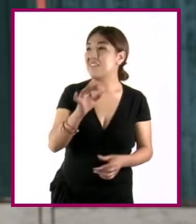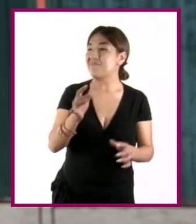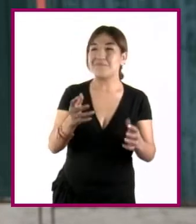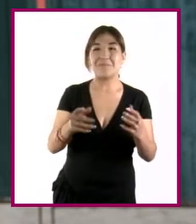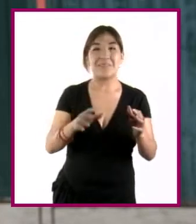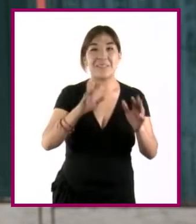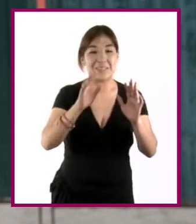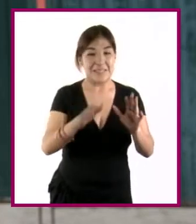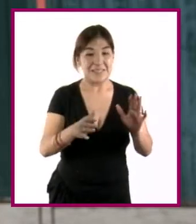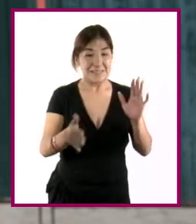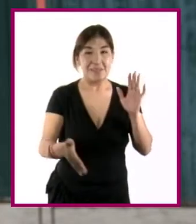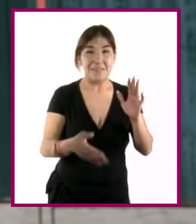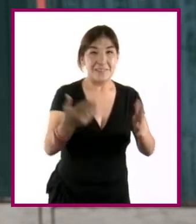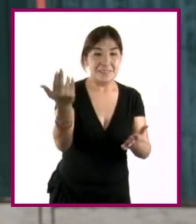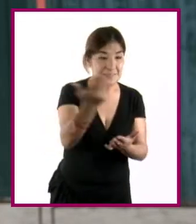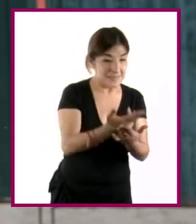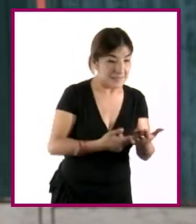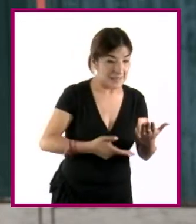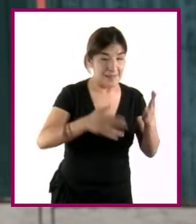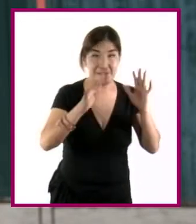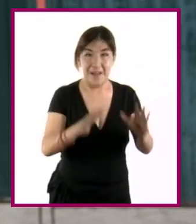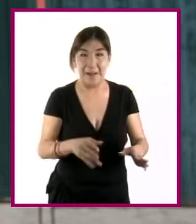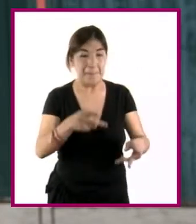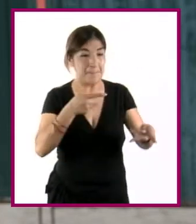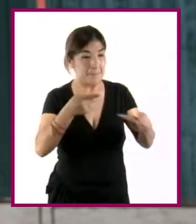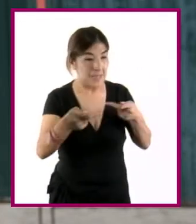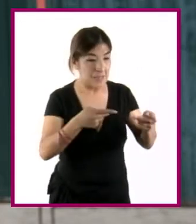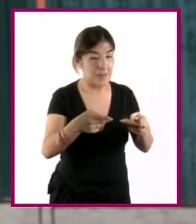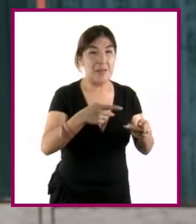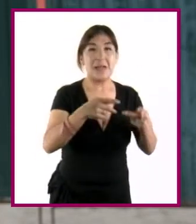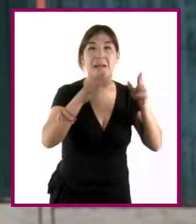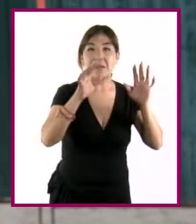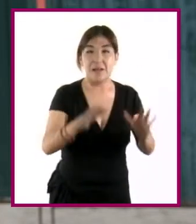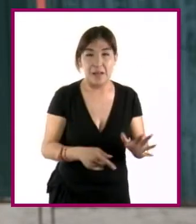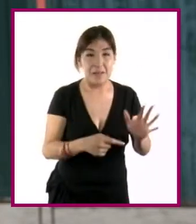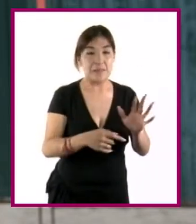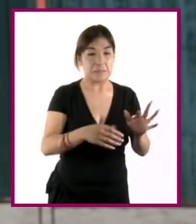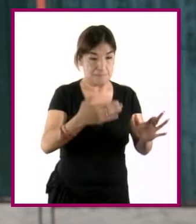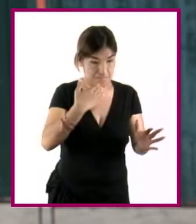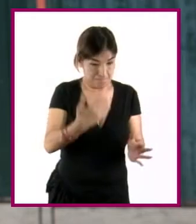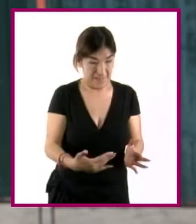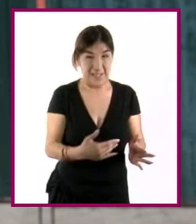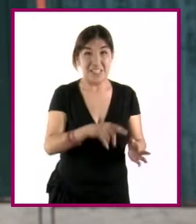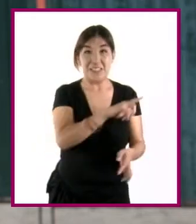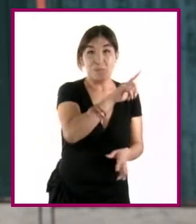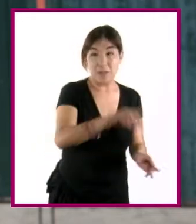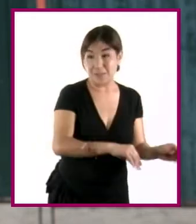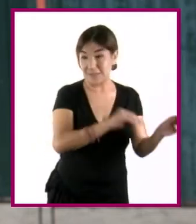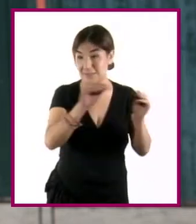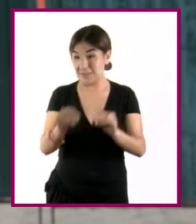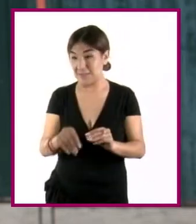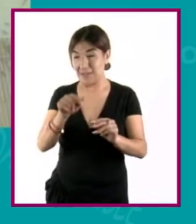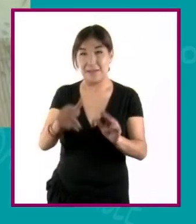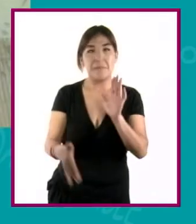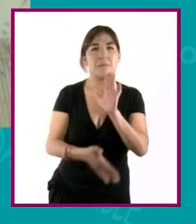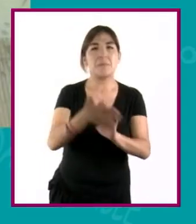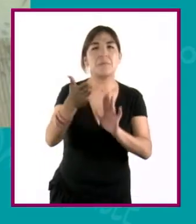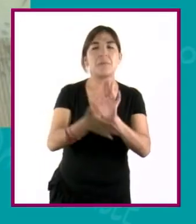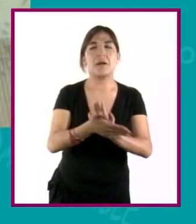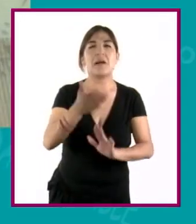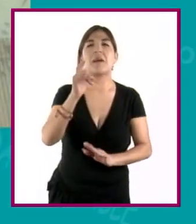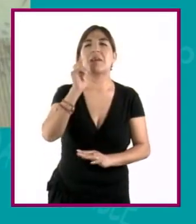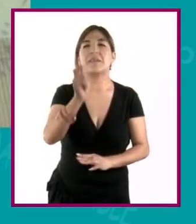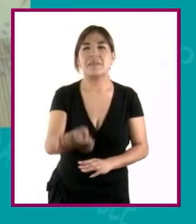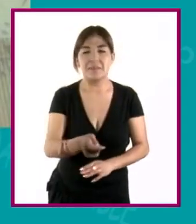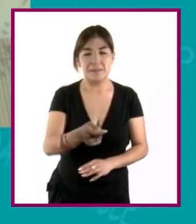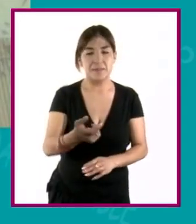ya está en blanco y negro, cuando algo ya está dibujado, cuando algo ya está representado adecuadamente. Eso permite y facilita que